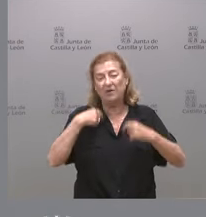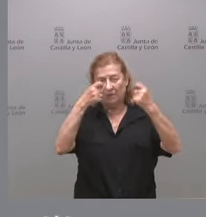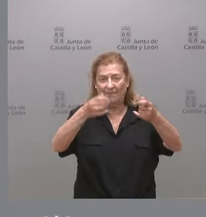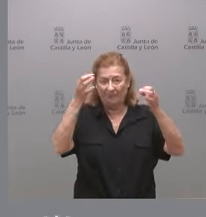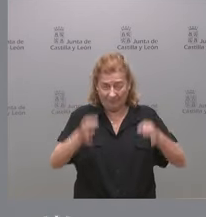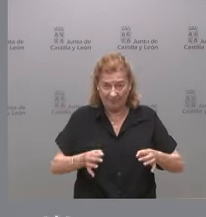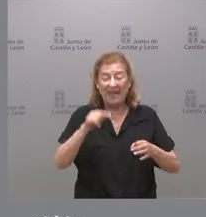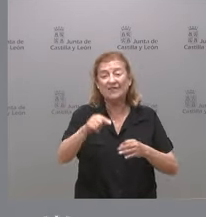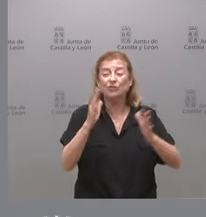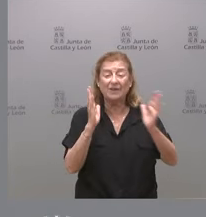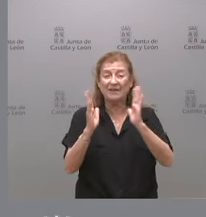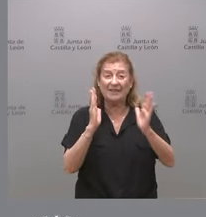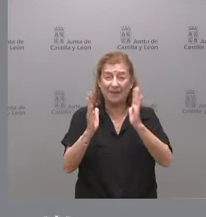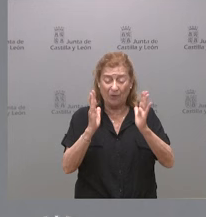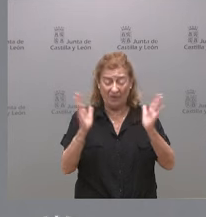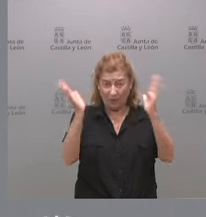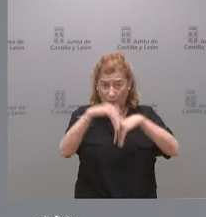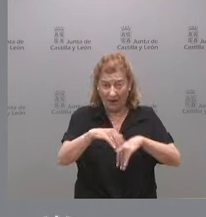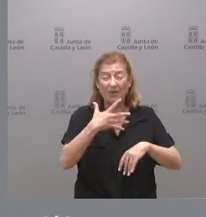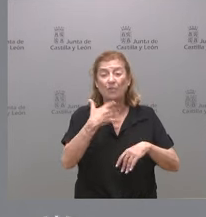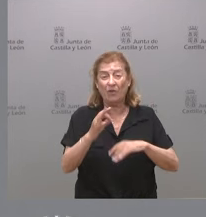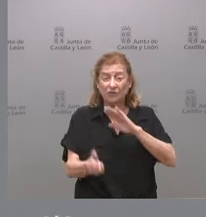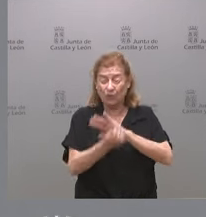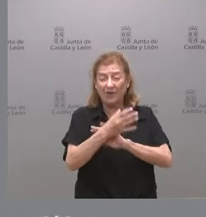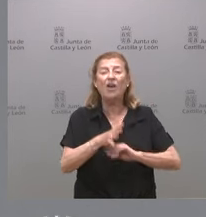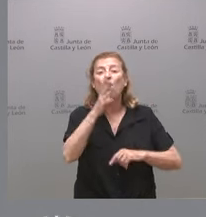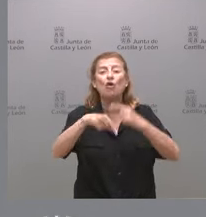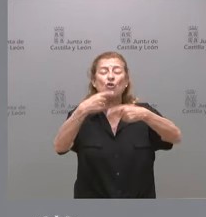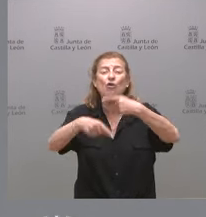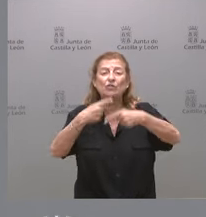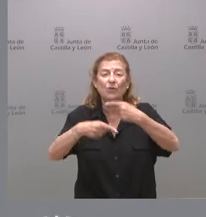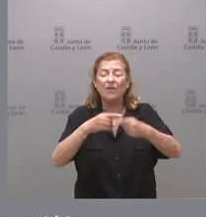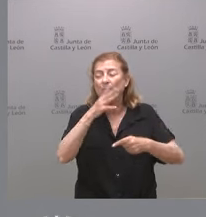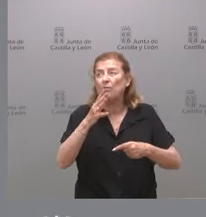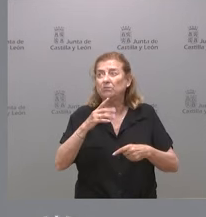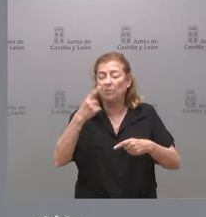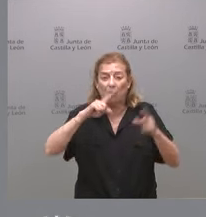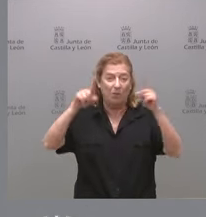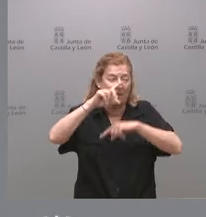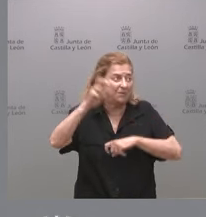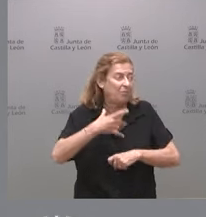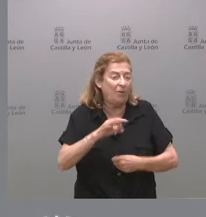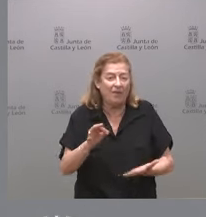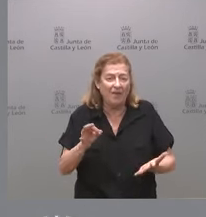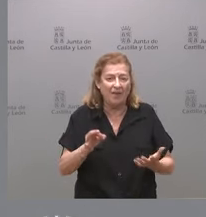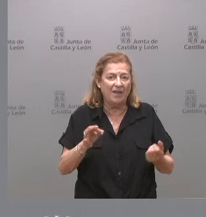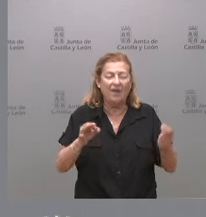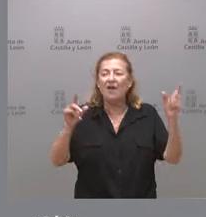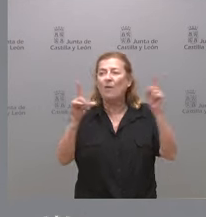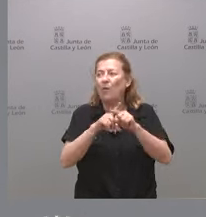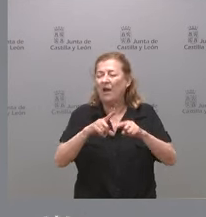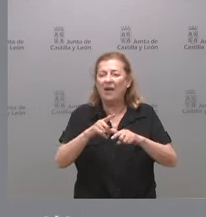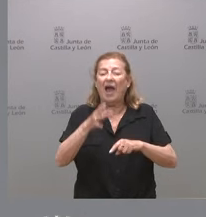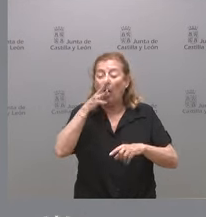Evidentemente, estos periodos de desabastecimiento que podrían producirse es consecuencia de causas sobrevenidas que pueden ser la caída de la falta